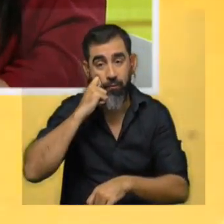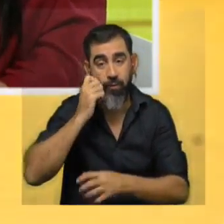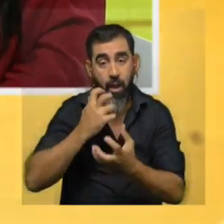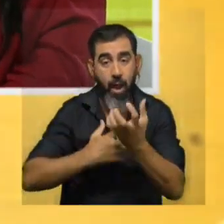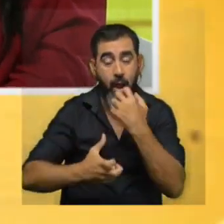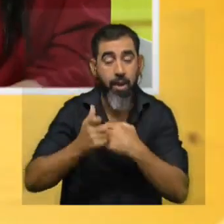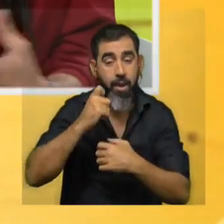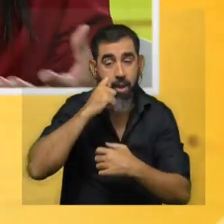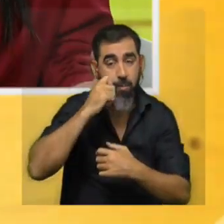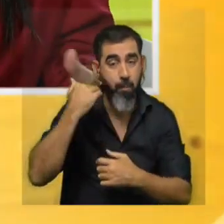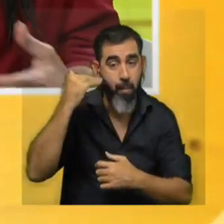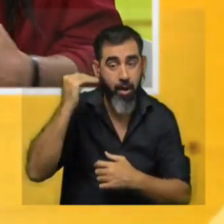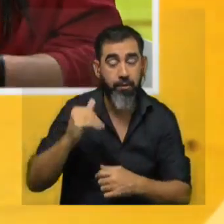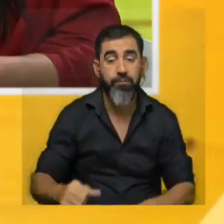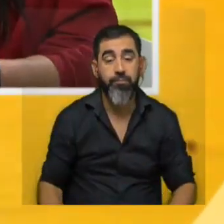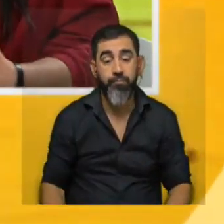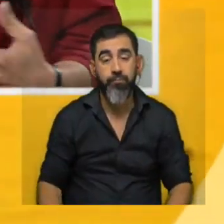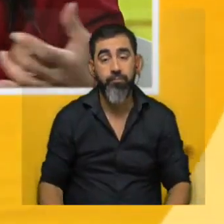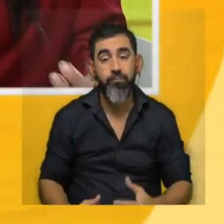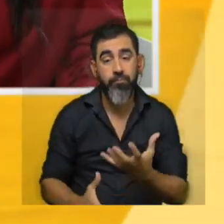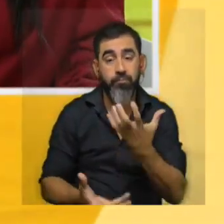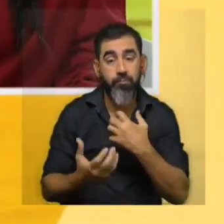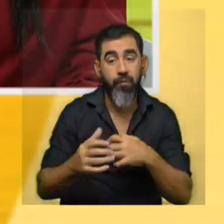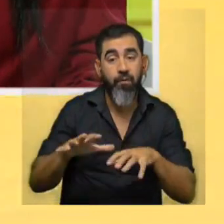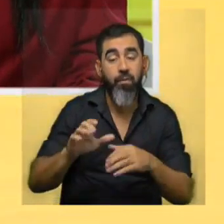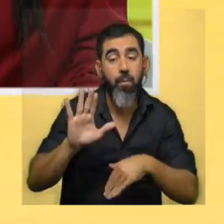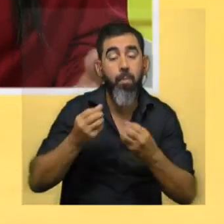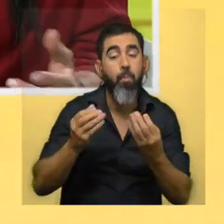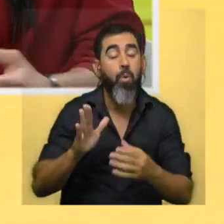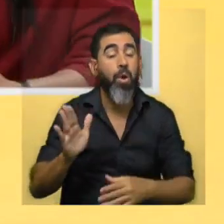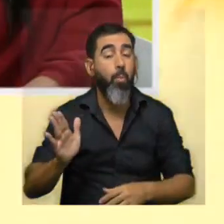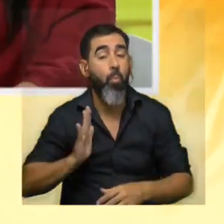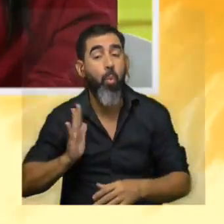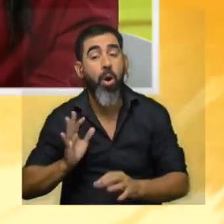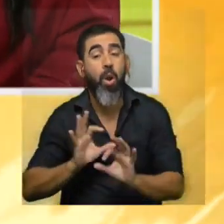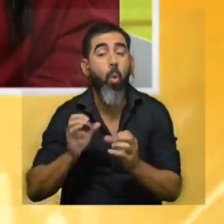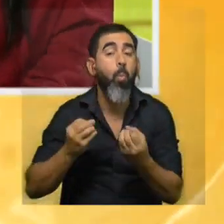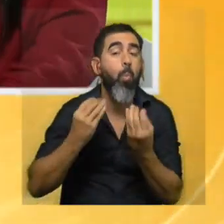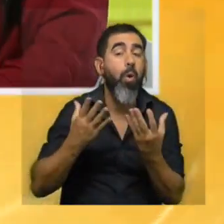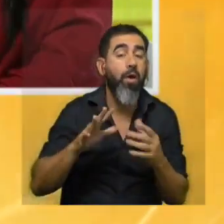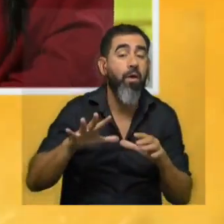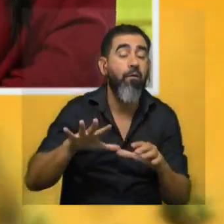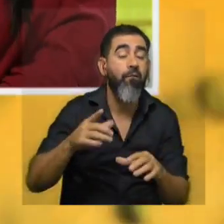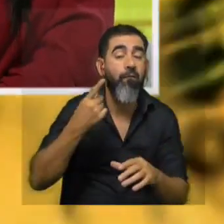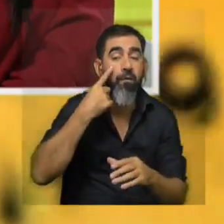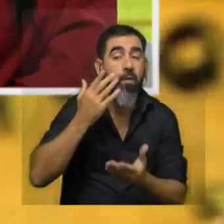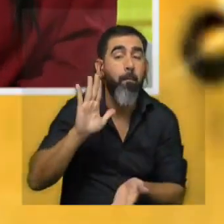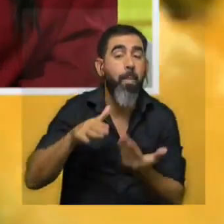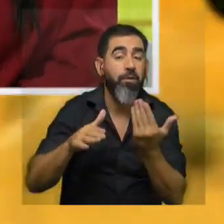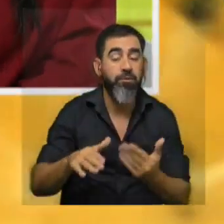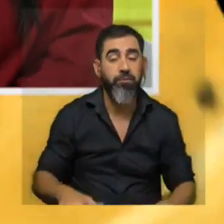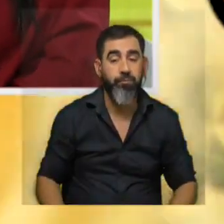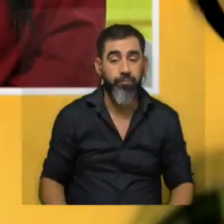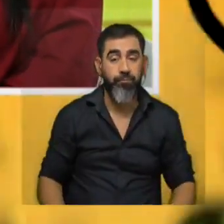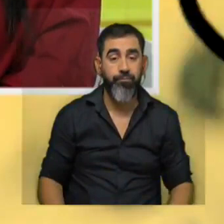longevos entonces saber si estos animales están viviendo más porque son hembras o por alguna otra razón así que hay otra cosa para investigar también